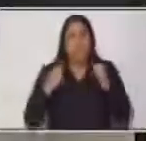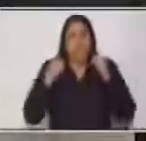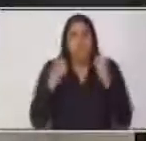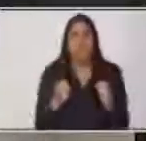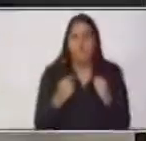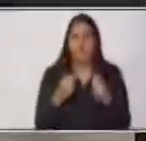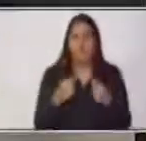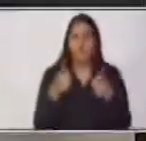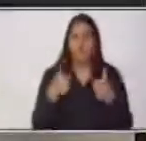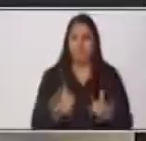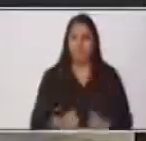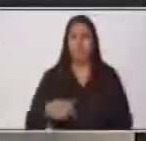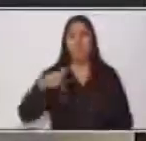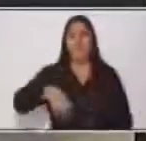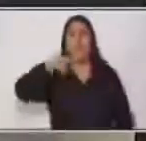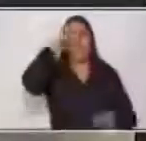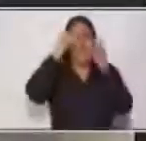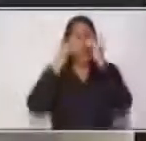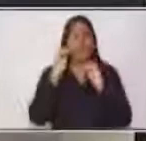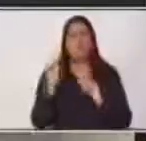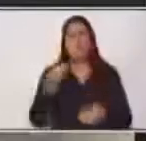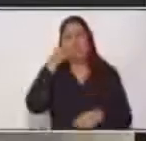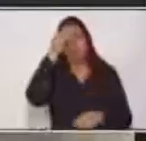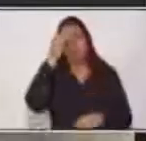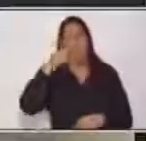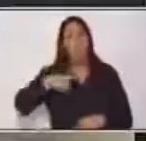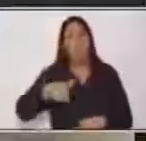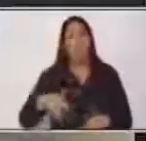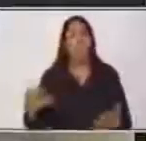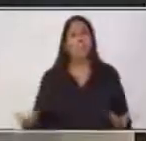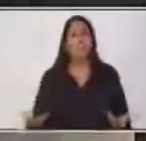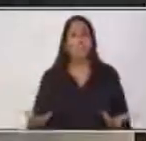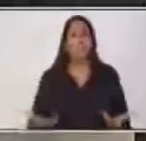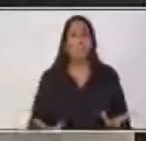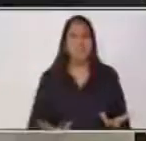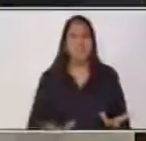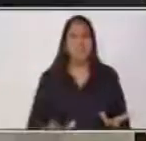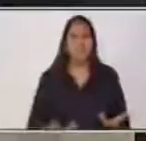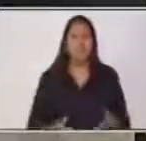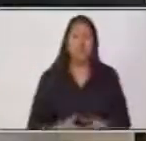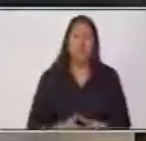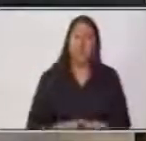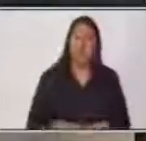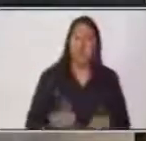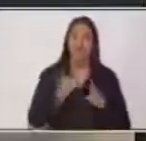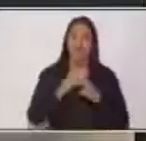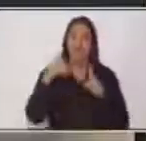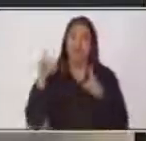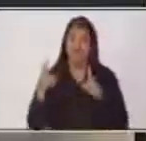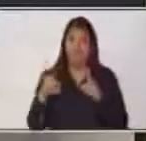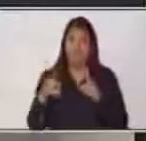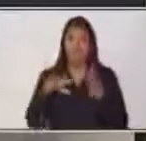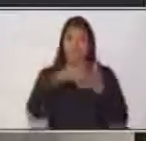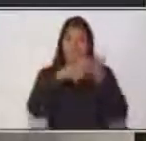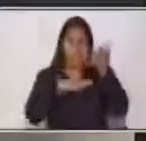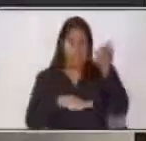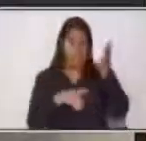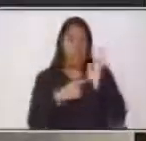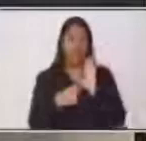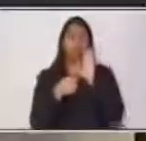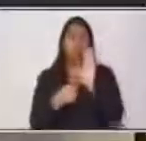logro. ¿Qué aprendiste el día de hoy en el programa de Aprendo en Casa? Tanto la definición de textos expositivos,